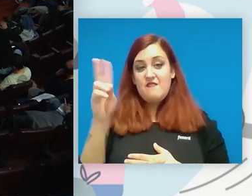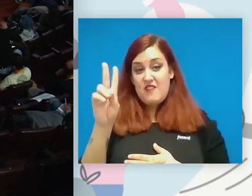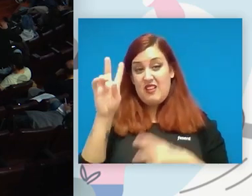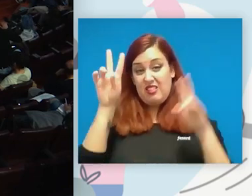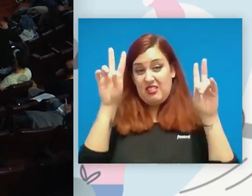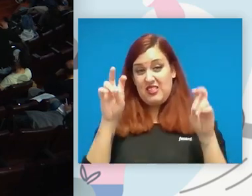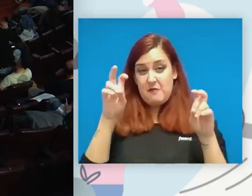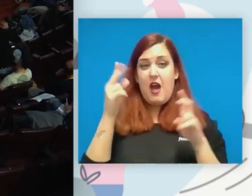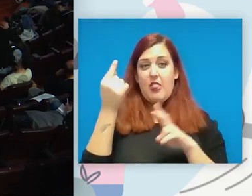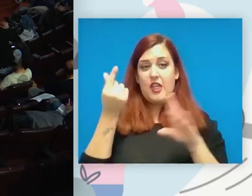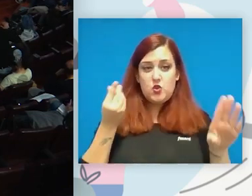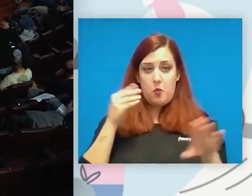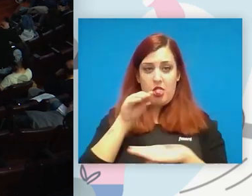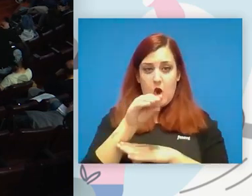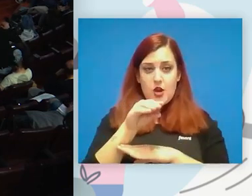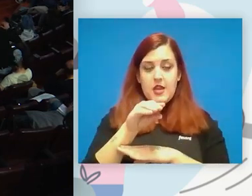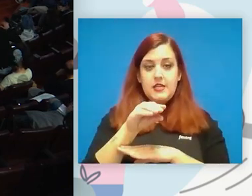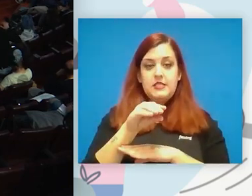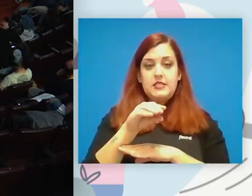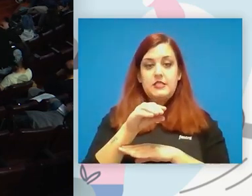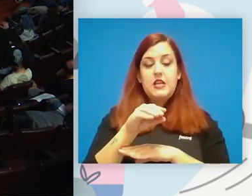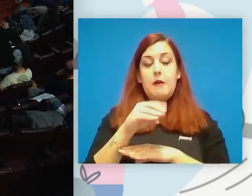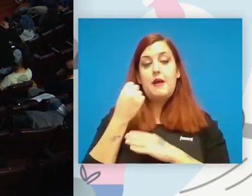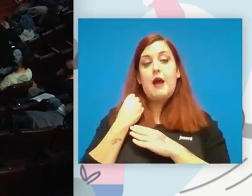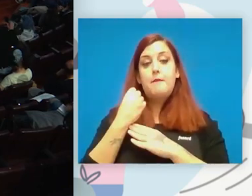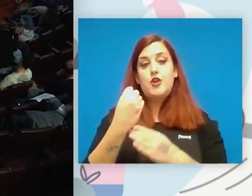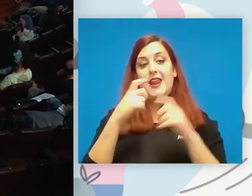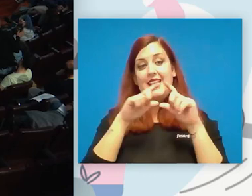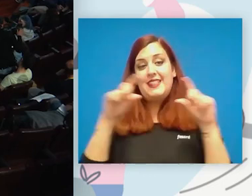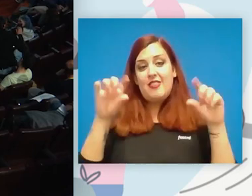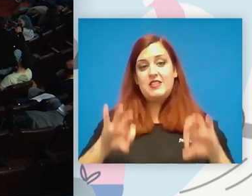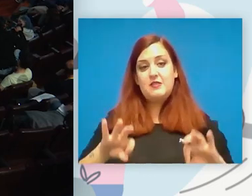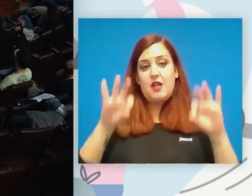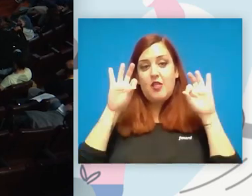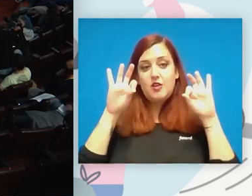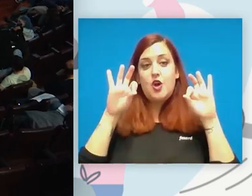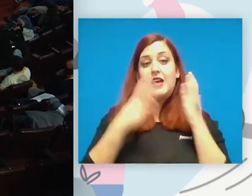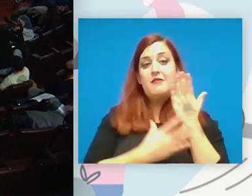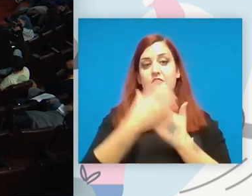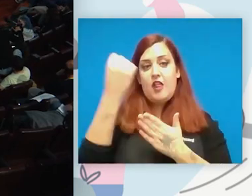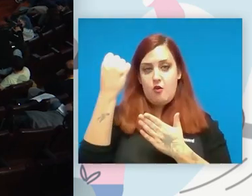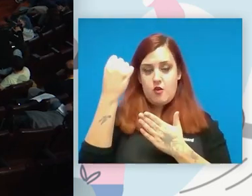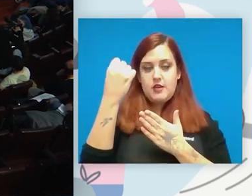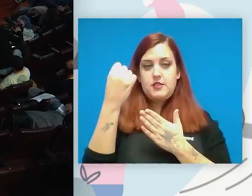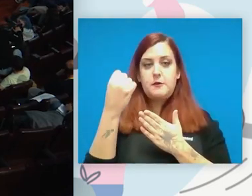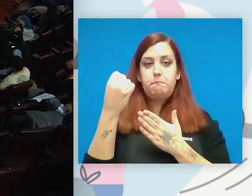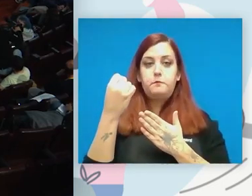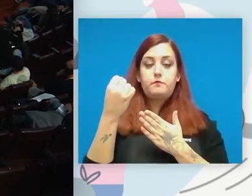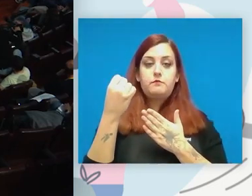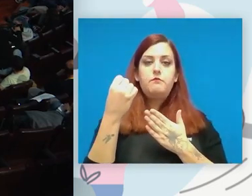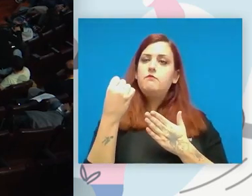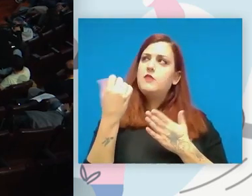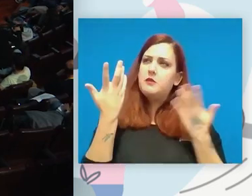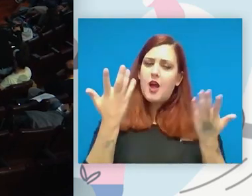sobre todo de subvenciones para apoyar diferentes entidades especialmente las federaciones pero claro tenemos un